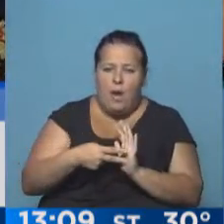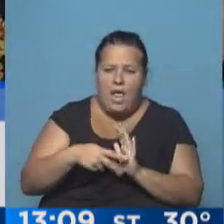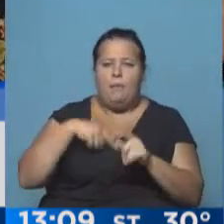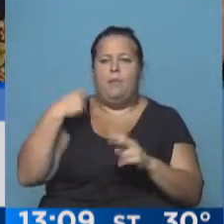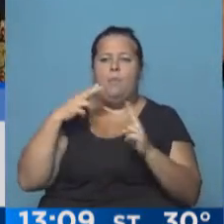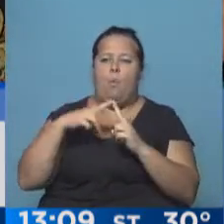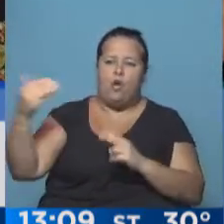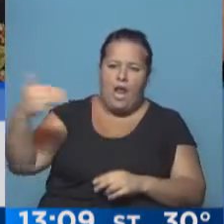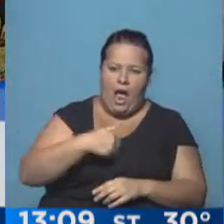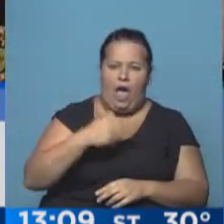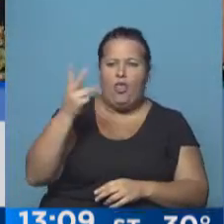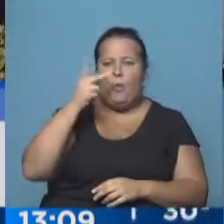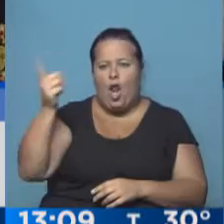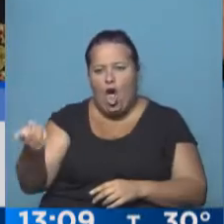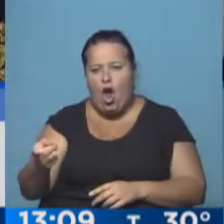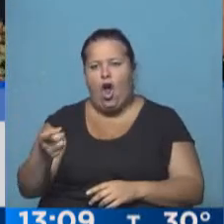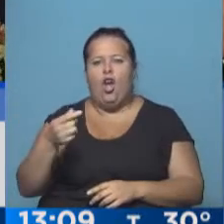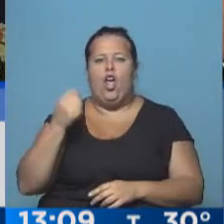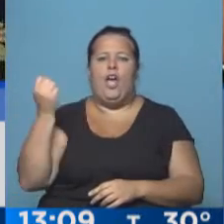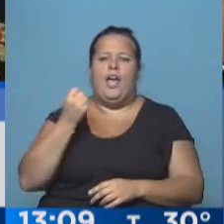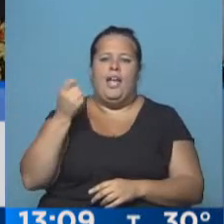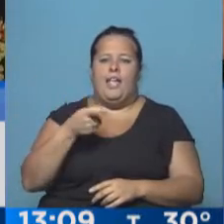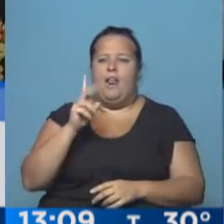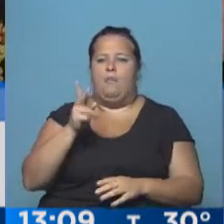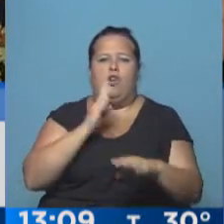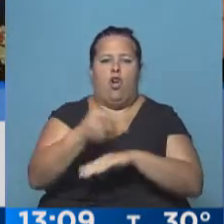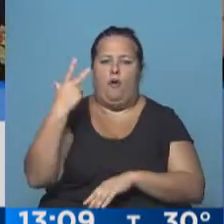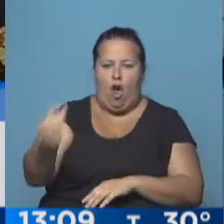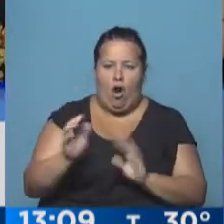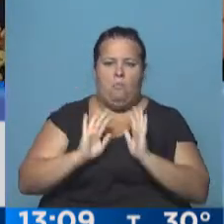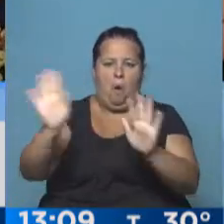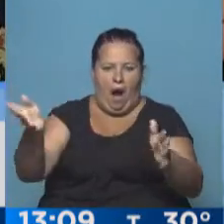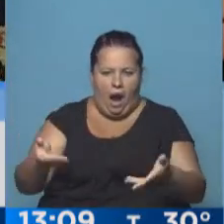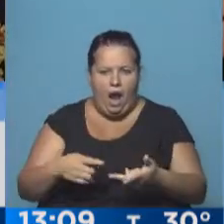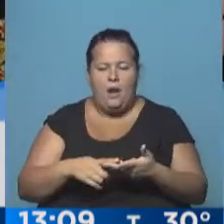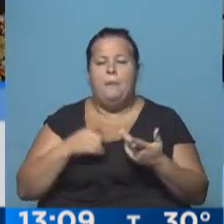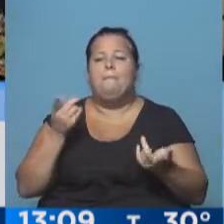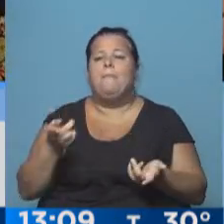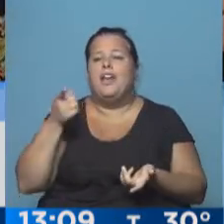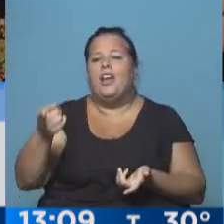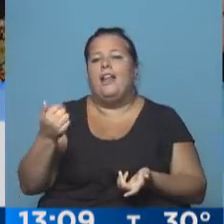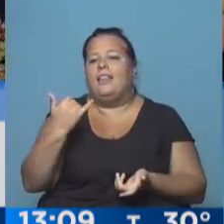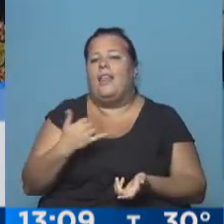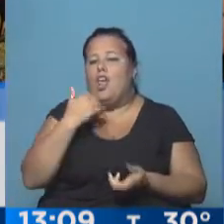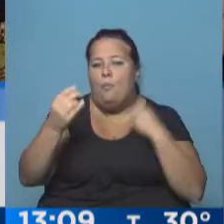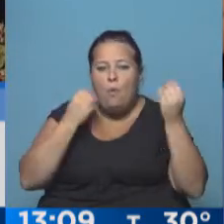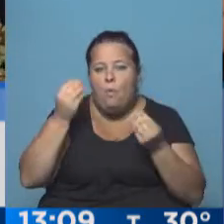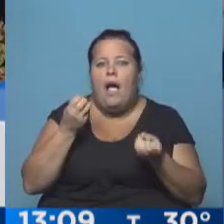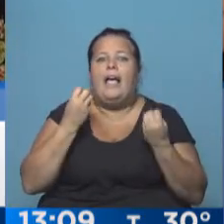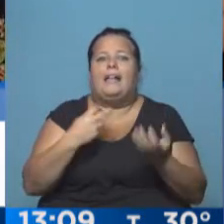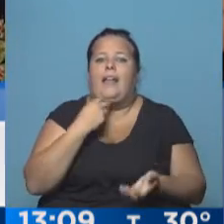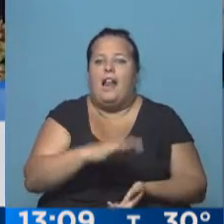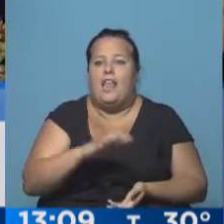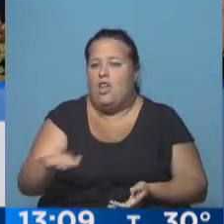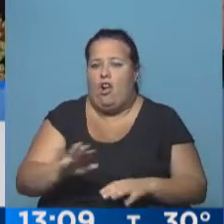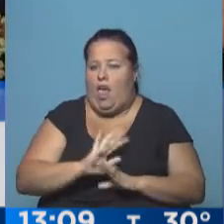Después llegó mi cuñado que tenía un velorio y trataron de... no lo dejaron entrar, lo empujaron. Pero él como padre, preocupado, quería ver cómo estaban